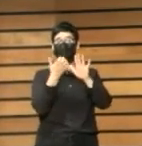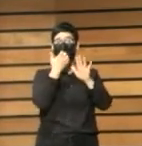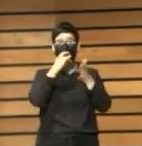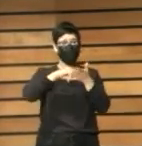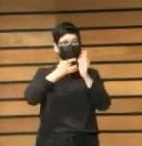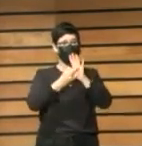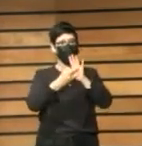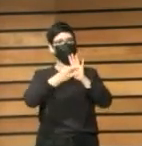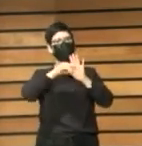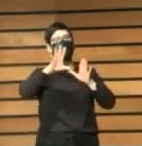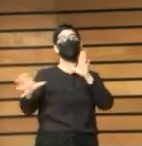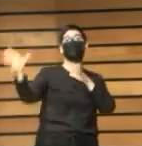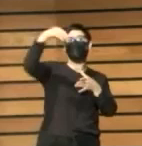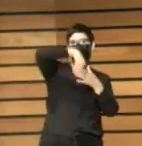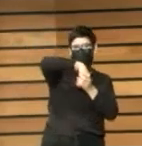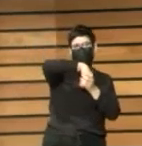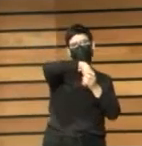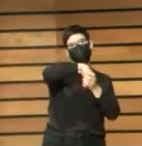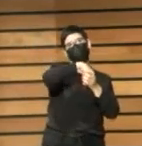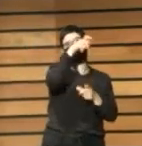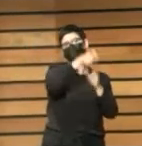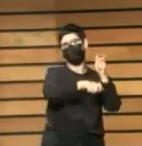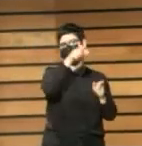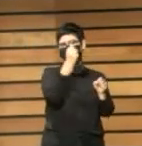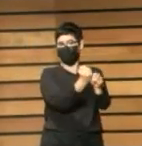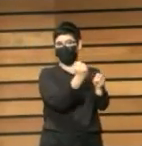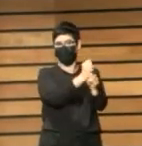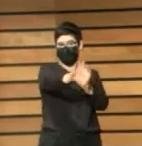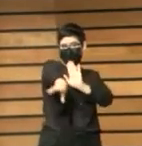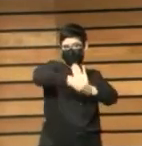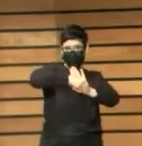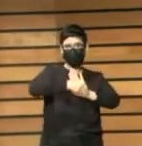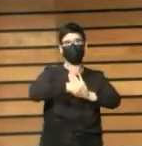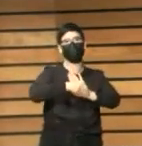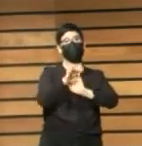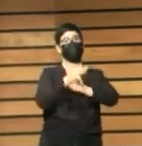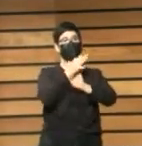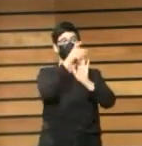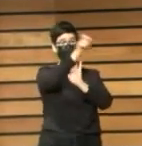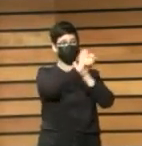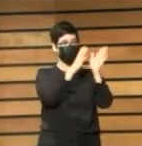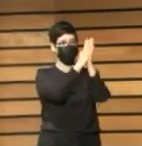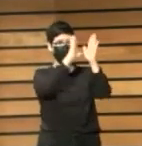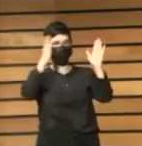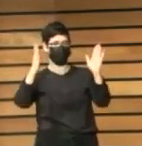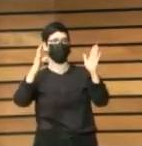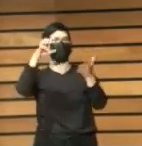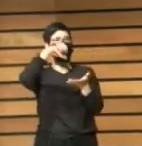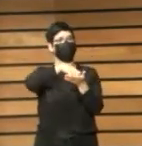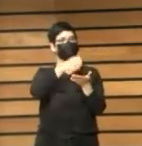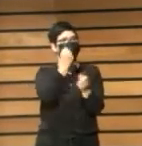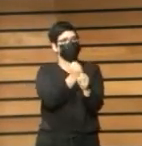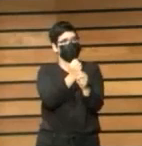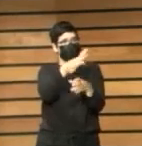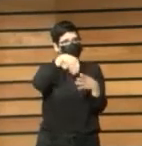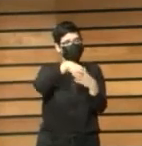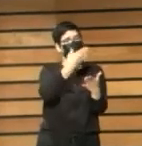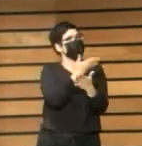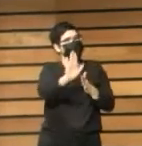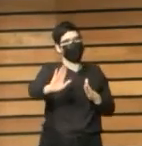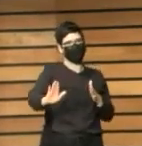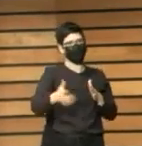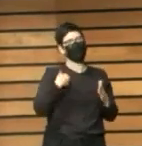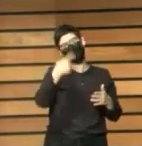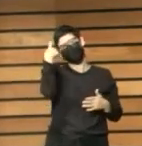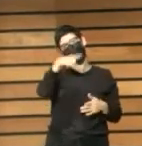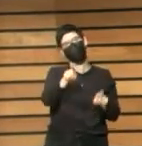que se sumaría al existente en las bibliotecas ya sabemos lo que pasó con los telecentros